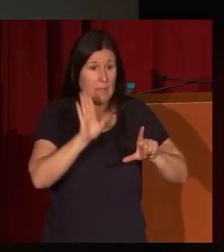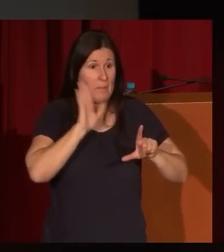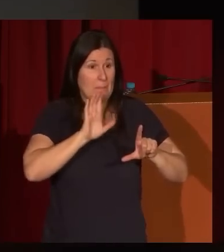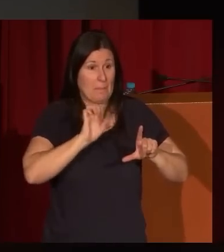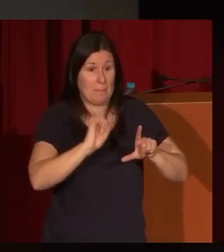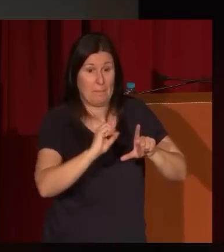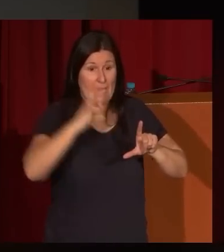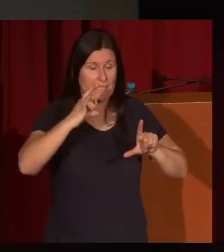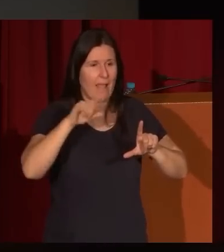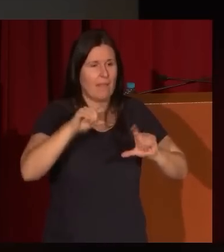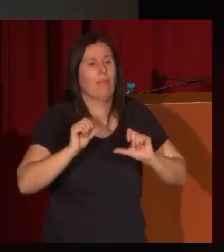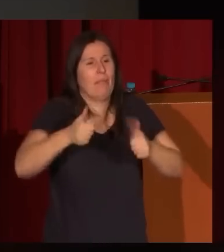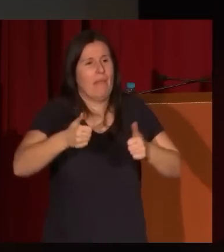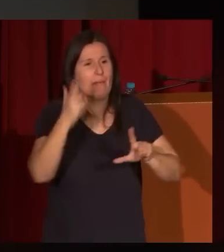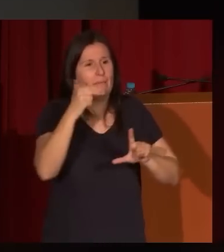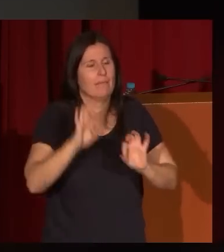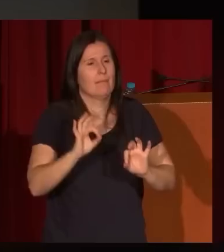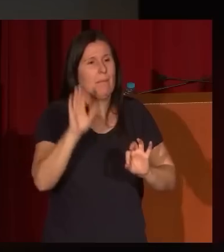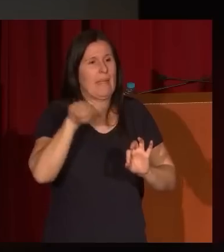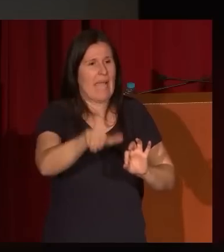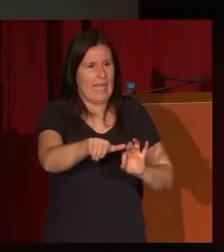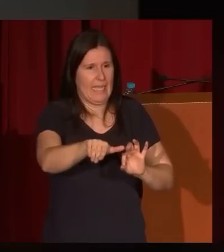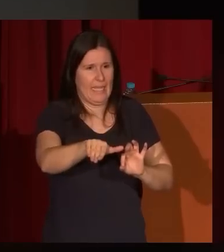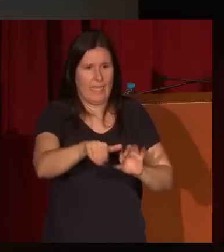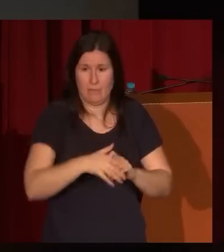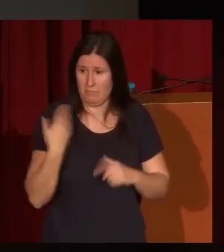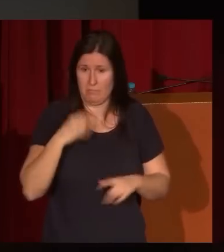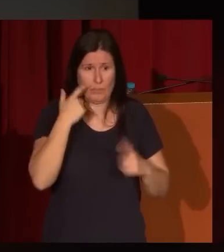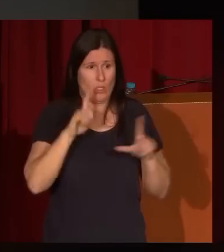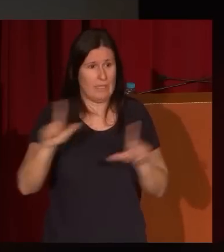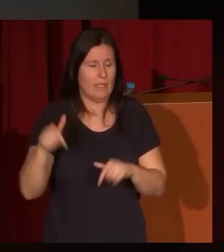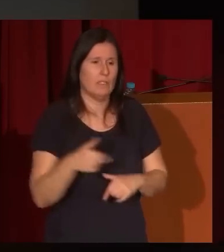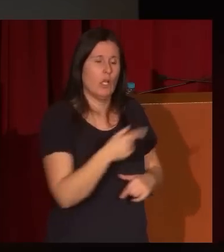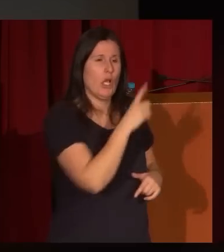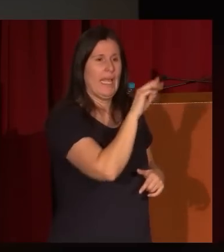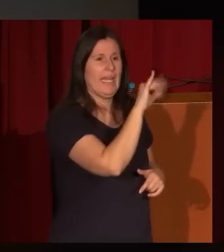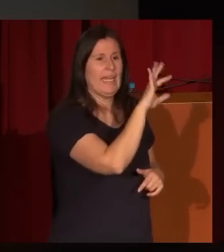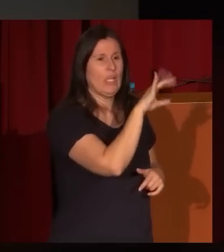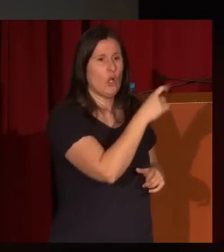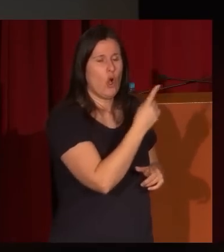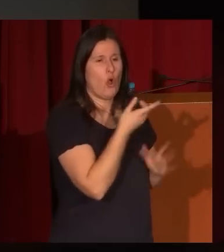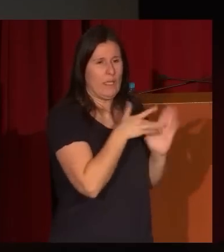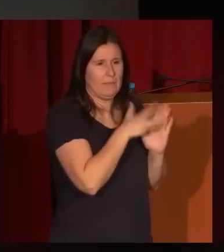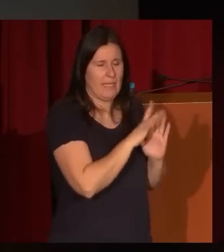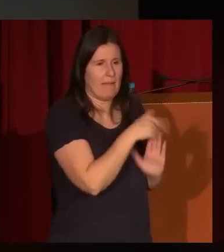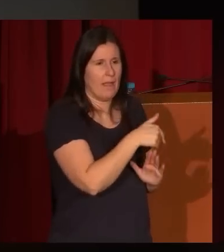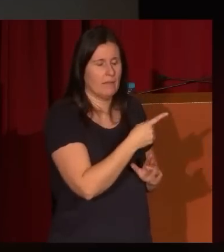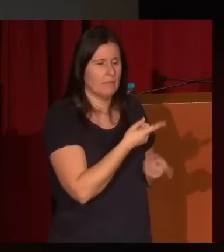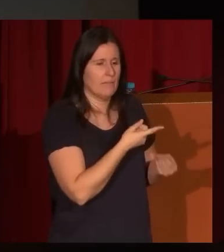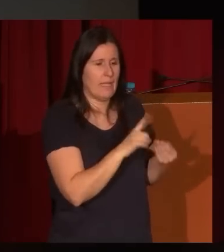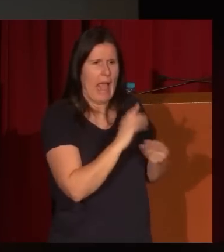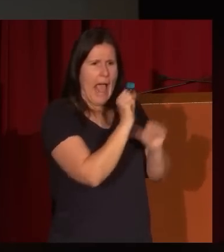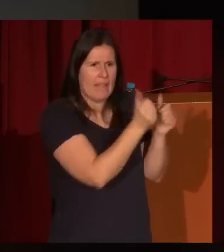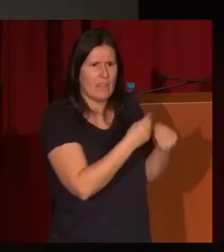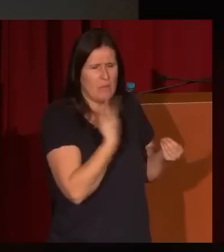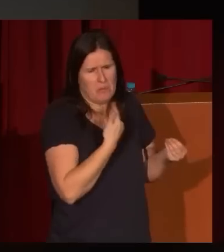construía un paisaje y eso lo vemos aquí y esto son palabras de Martín Rico procedía de la siguiente manera que es muy socorrida